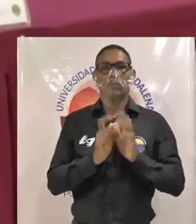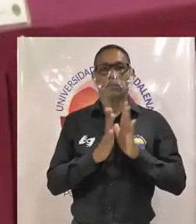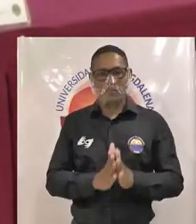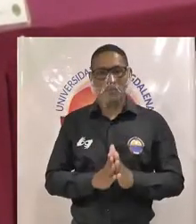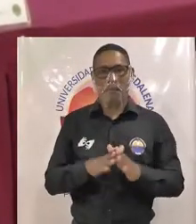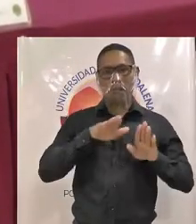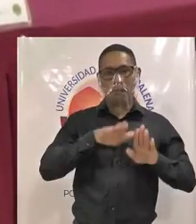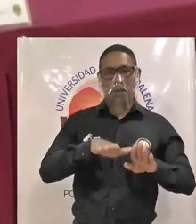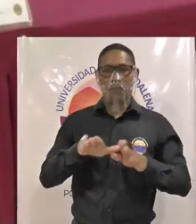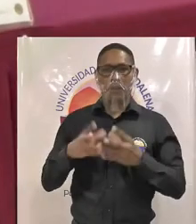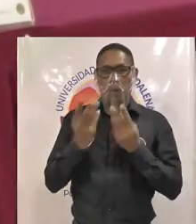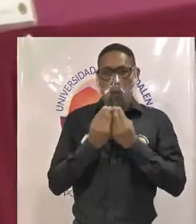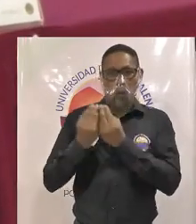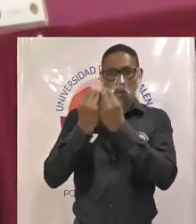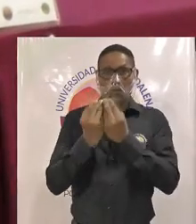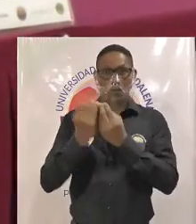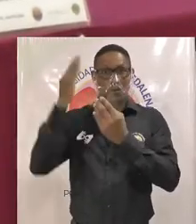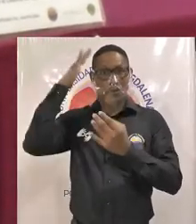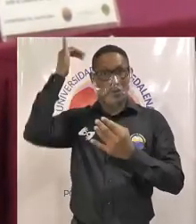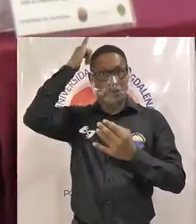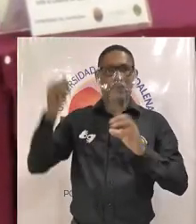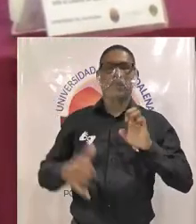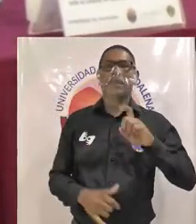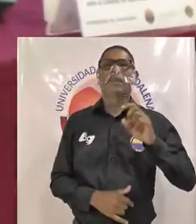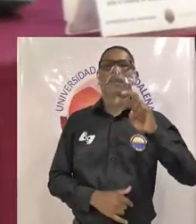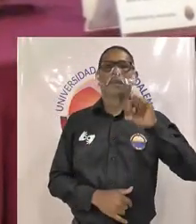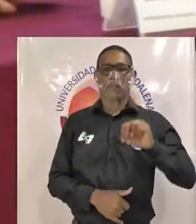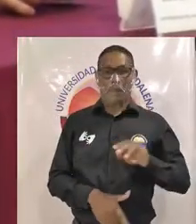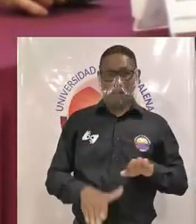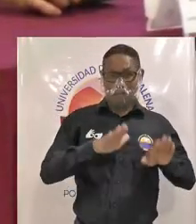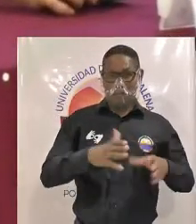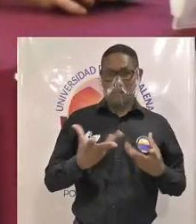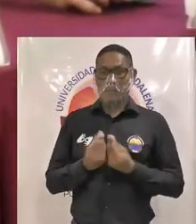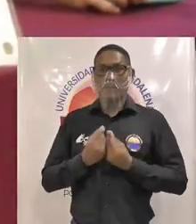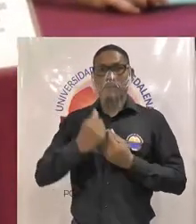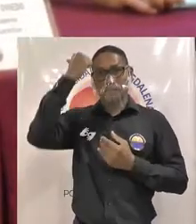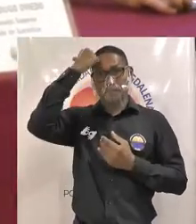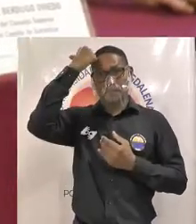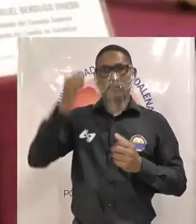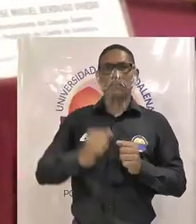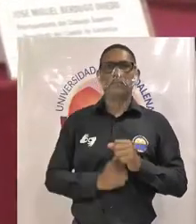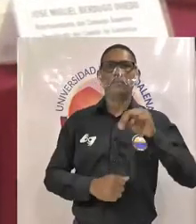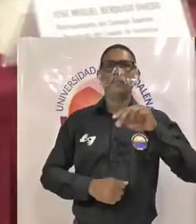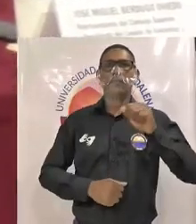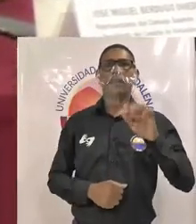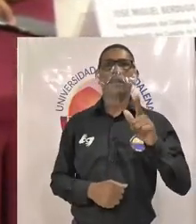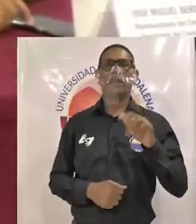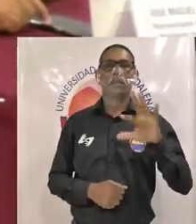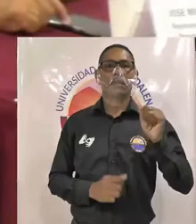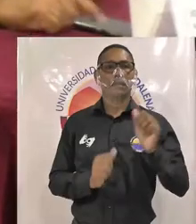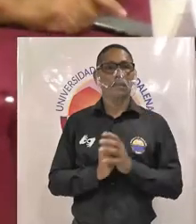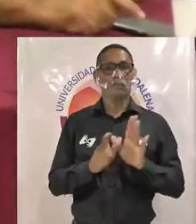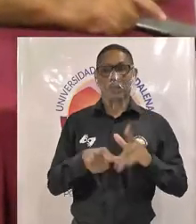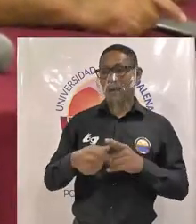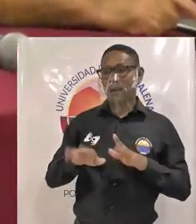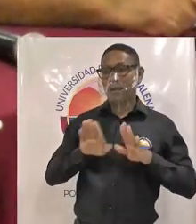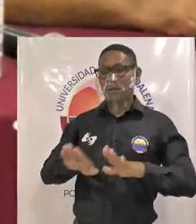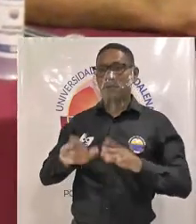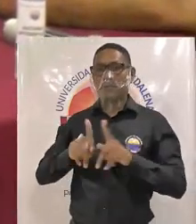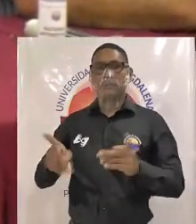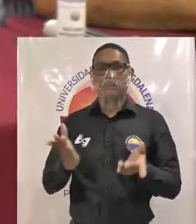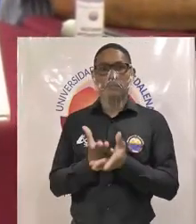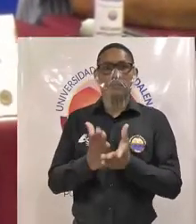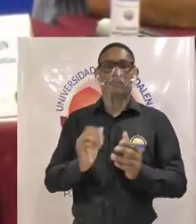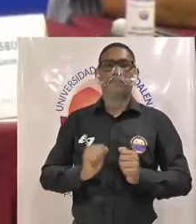Consejo Académico Edna Mercedes Bayona Velázquez, representante de los docentes Natalia Ruiz Capataz, representante de los